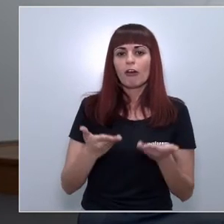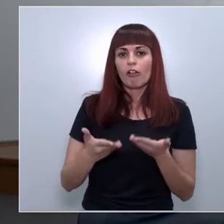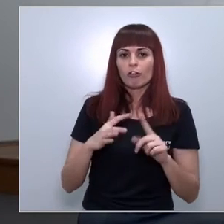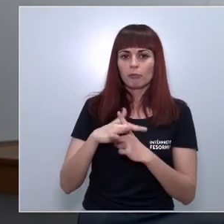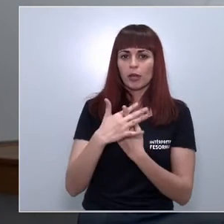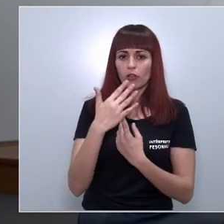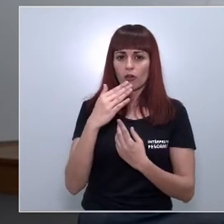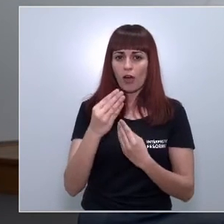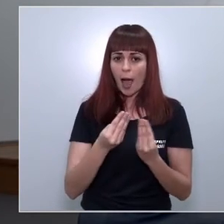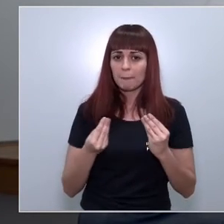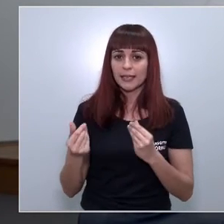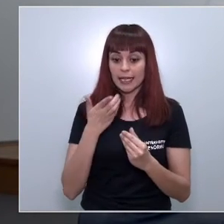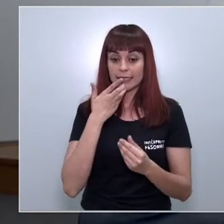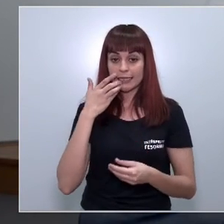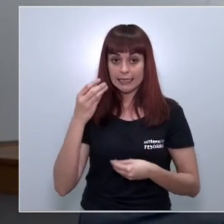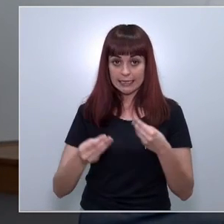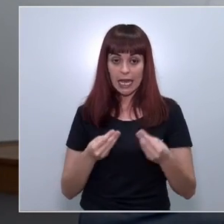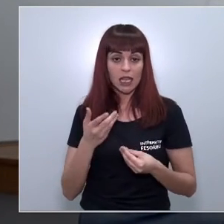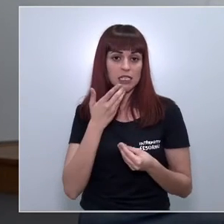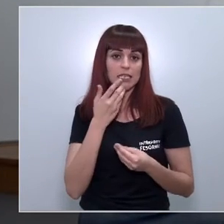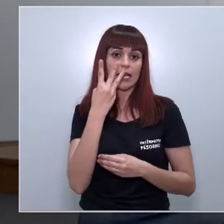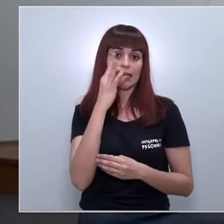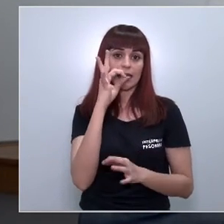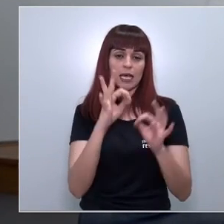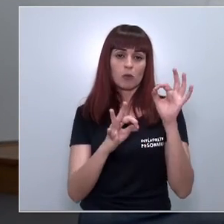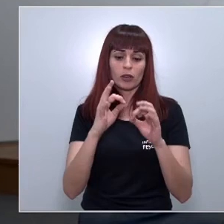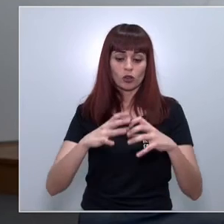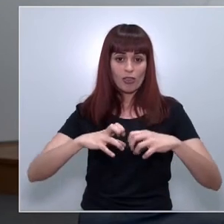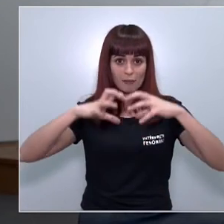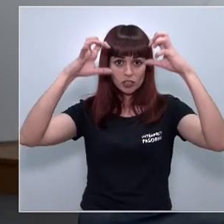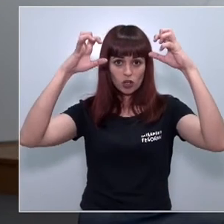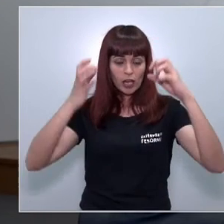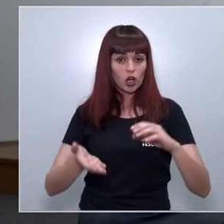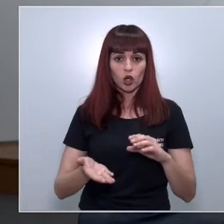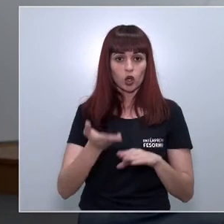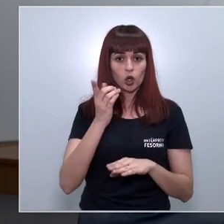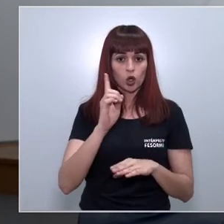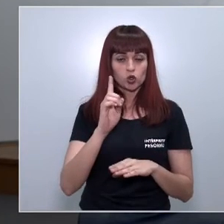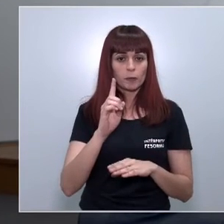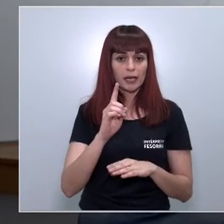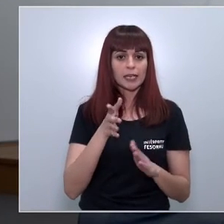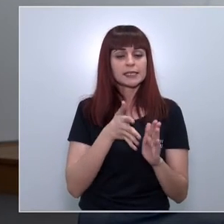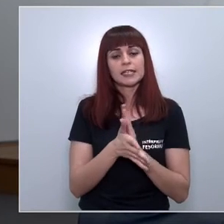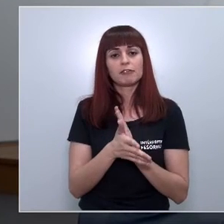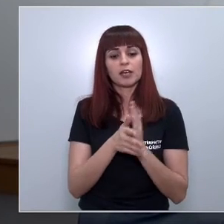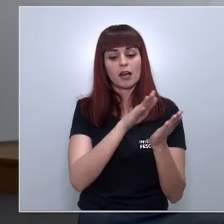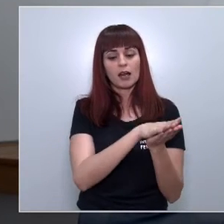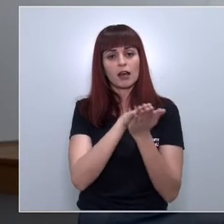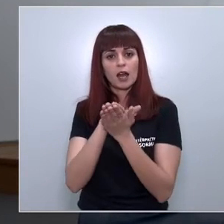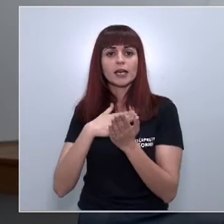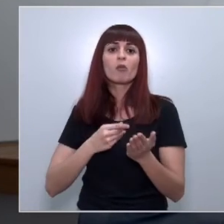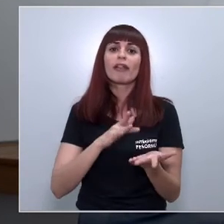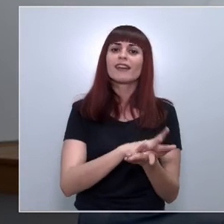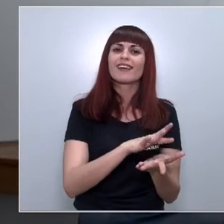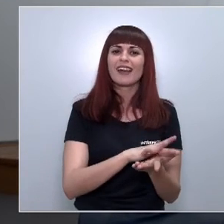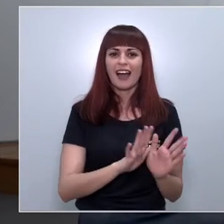si se hace si no se supera ese 30% de emisiones no hace falta realizarla eso puede no sé llevar a que se pueden relajar